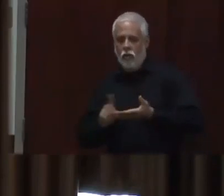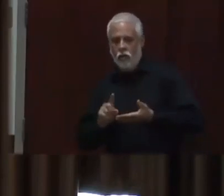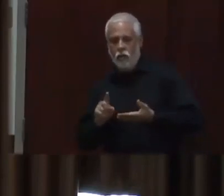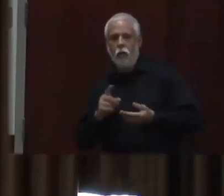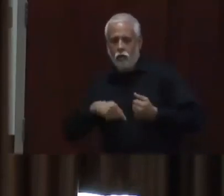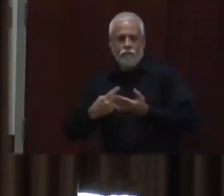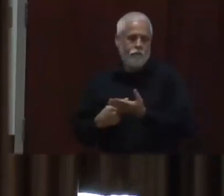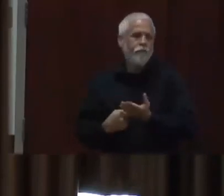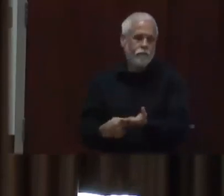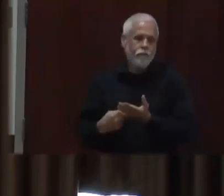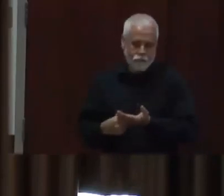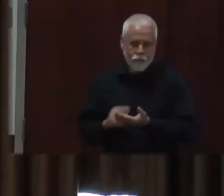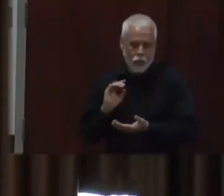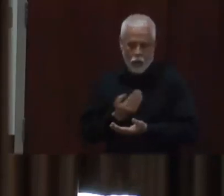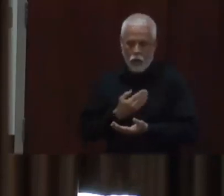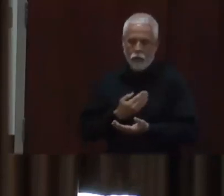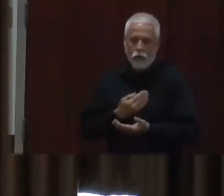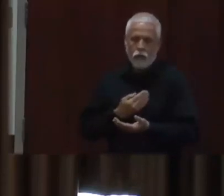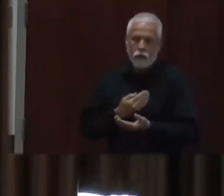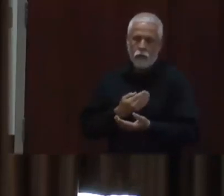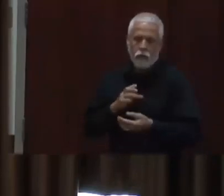Yo tengo algunas preguntas.